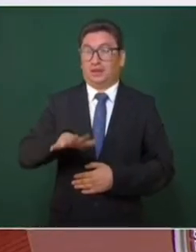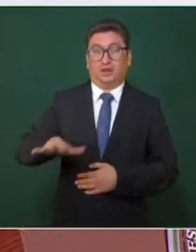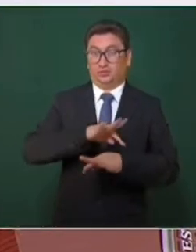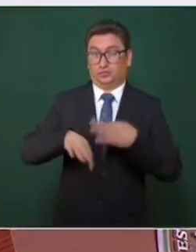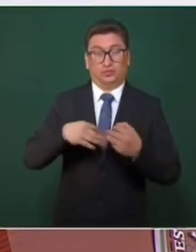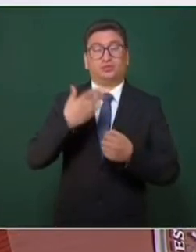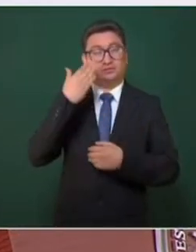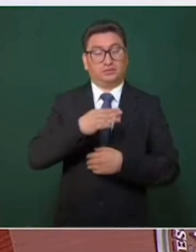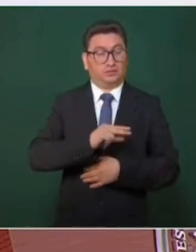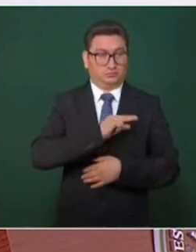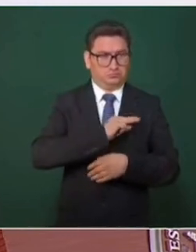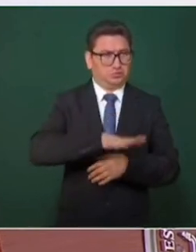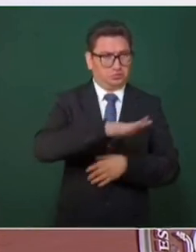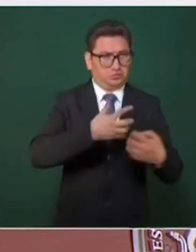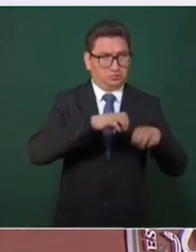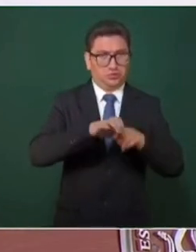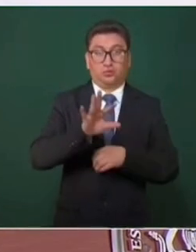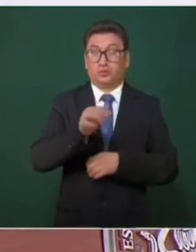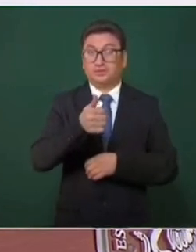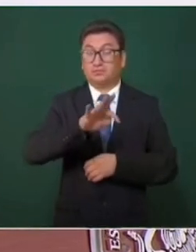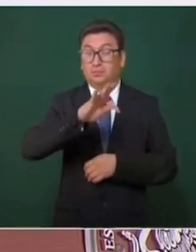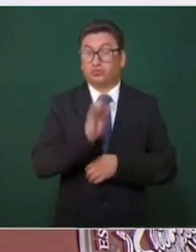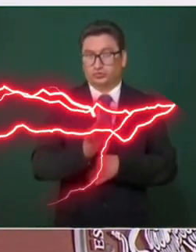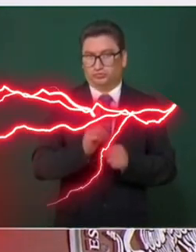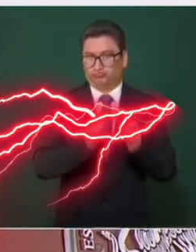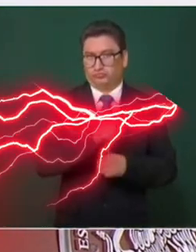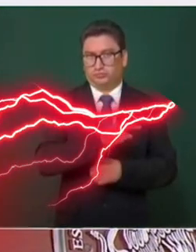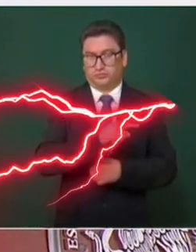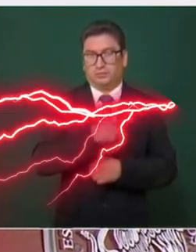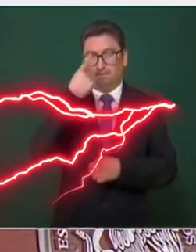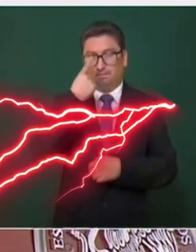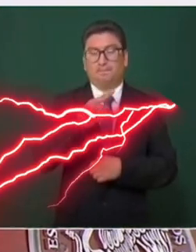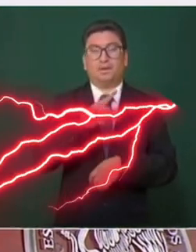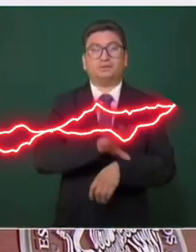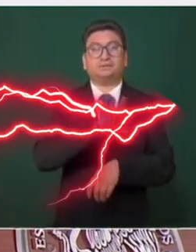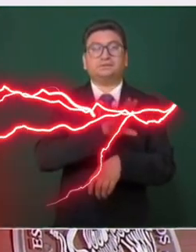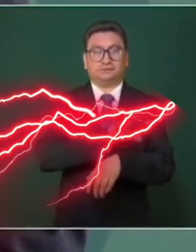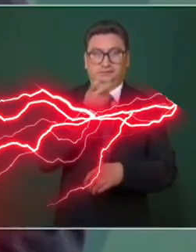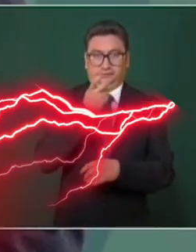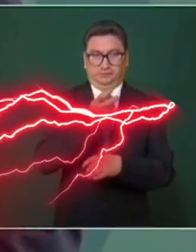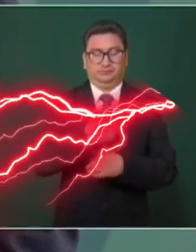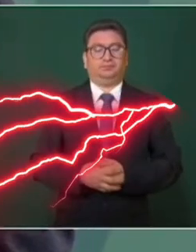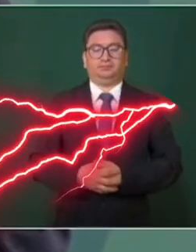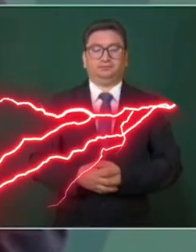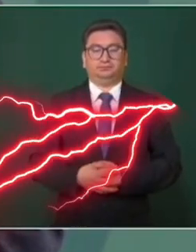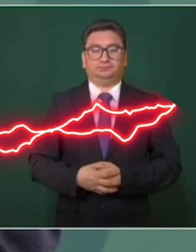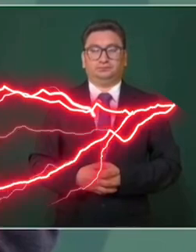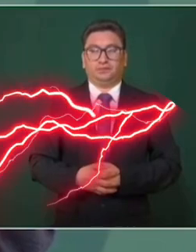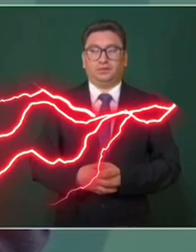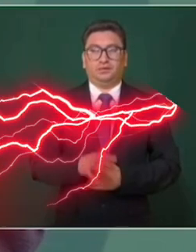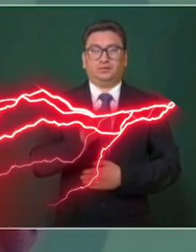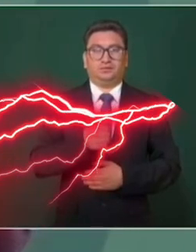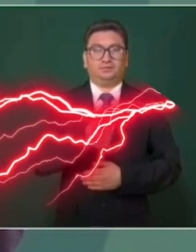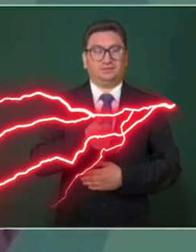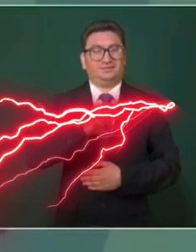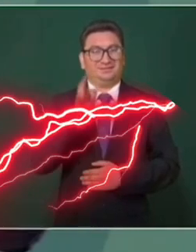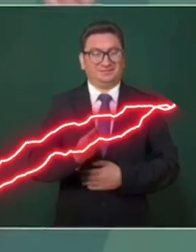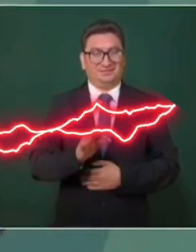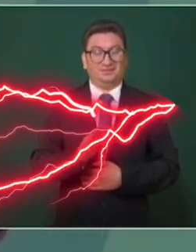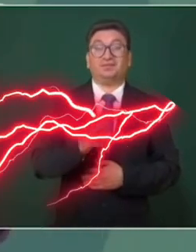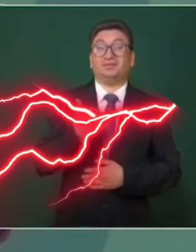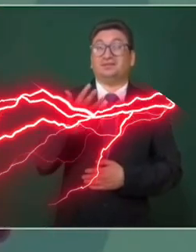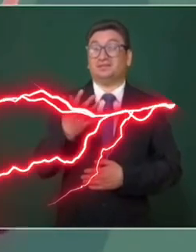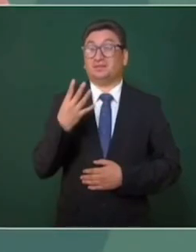garantizando al sector privado el 46% de la generación de la energía eléctrica. 46% y